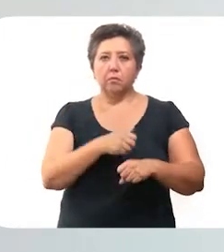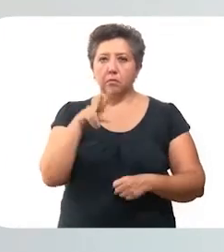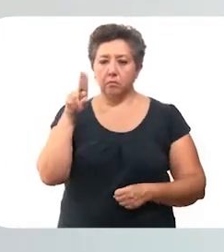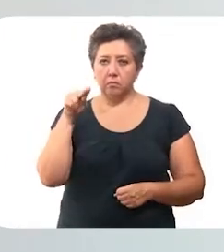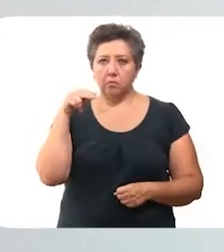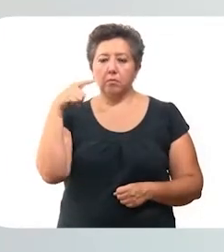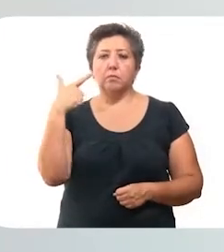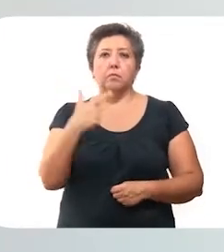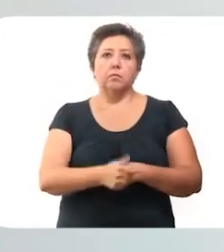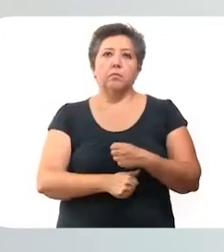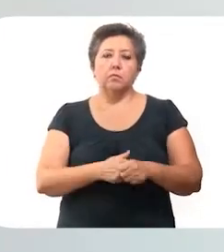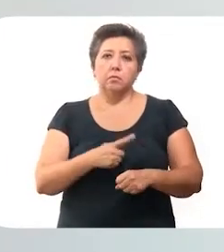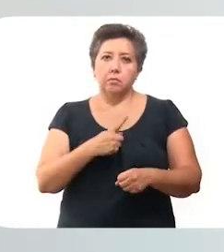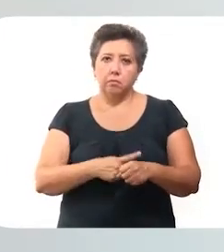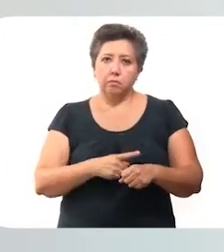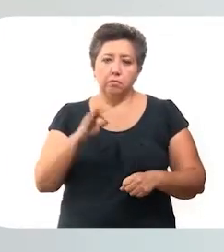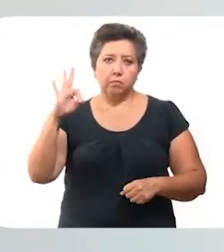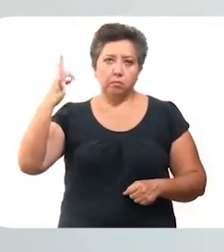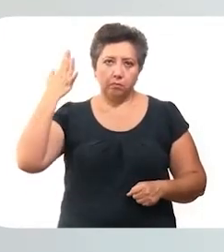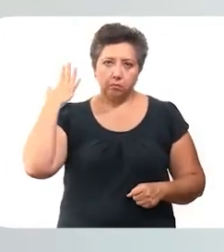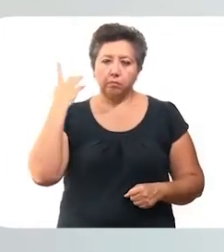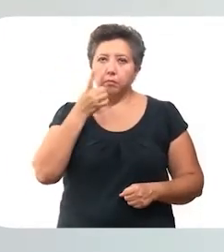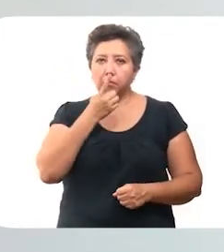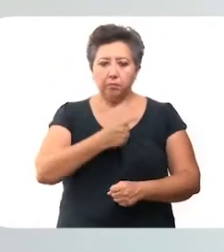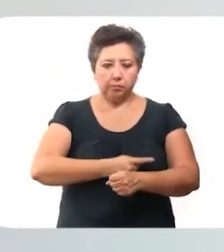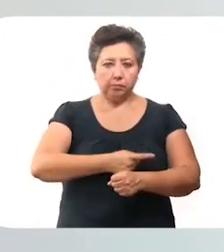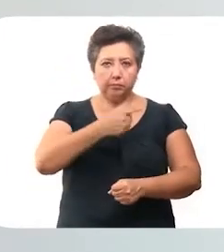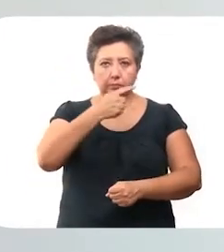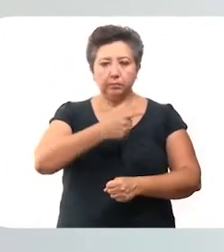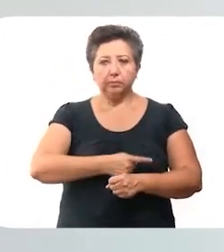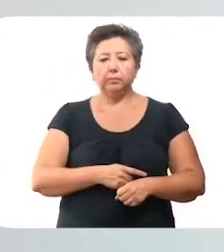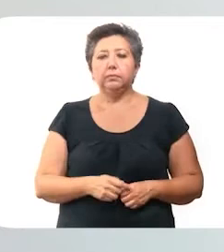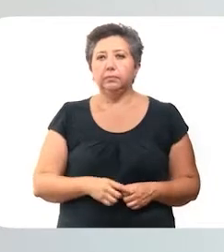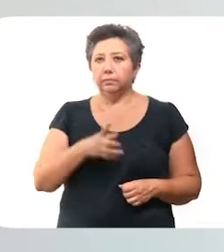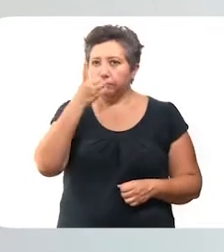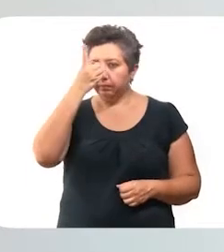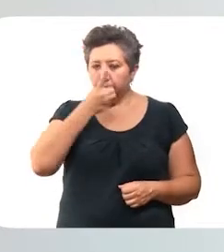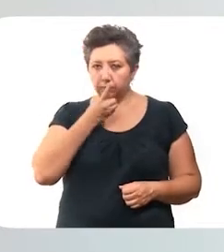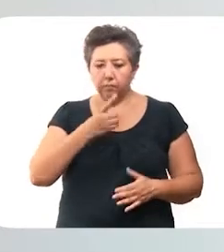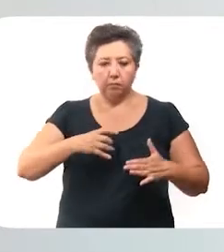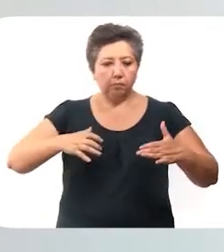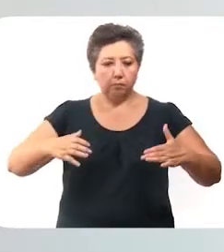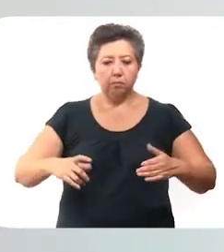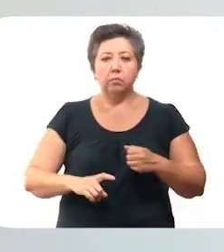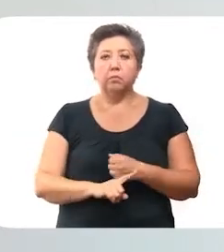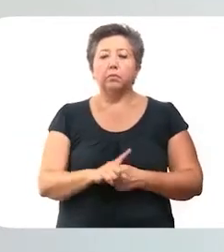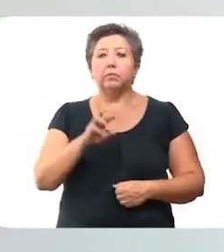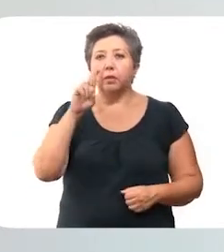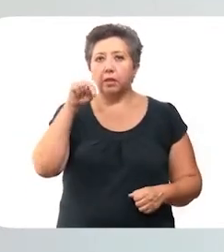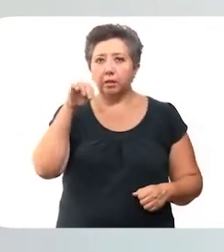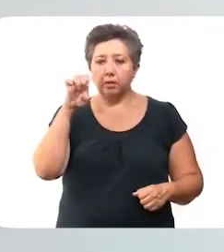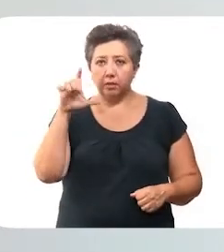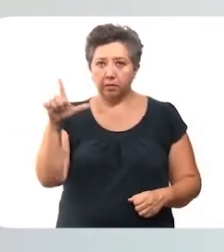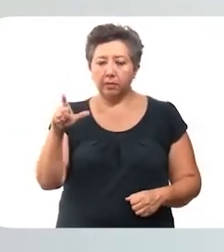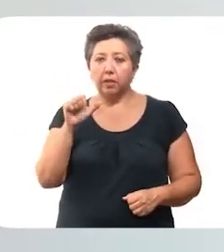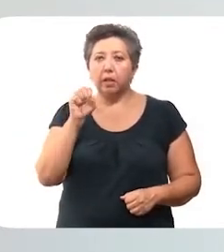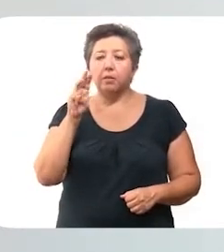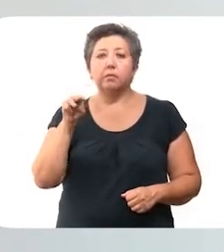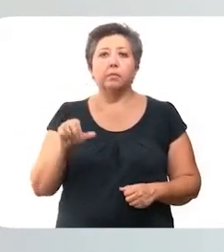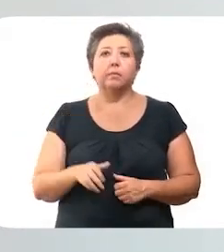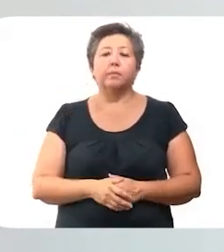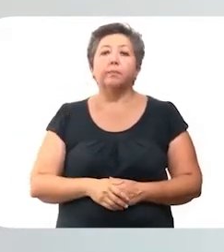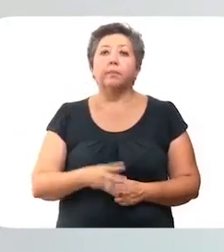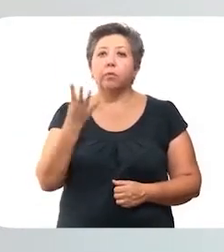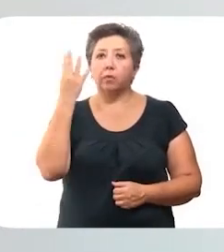87 años. Sus principales enfermedades fueron hipertensión arterial, diabetes, obesidad, insuficiencia renal crónica y asma.